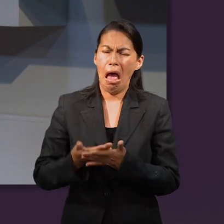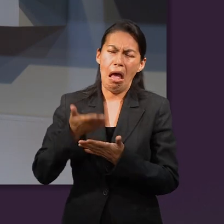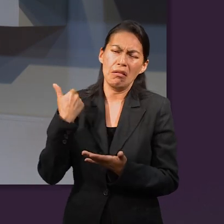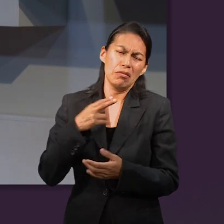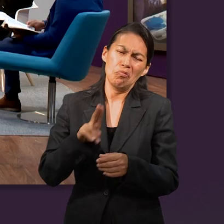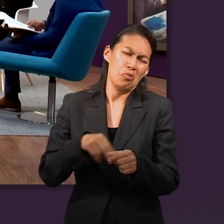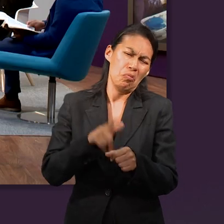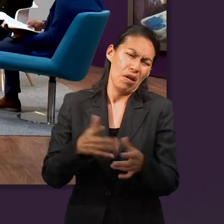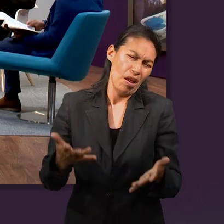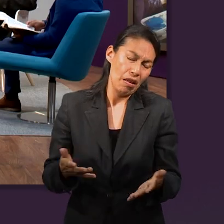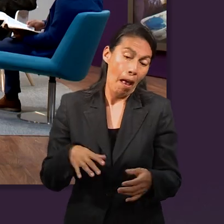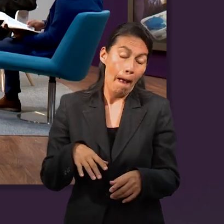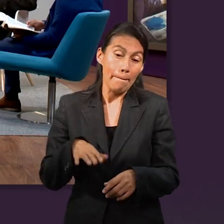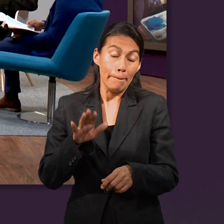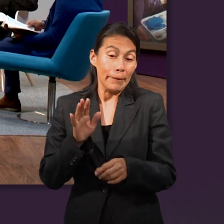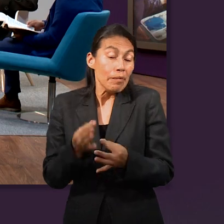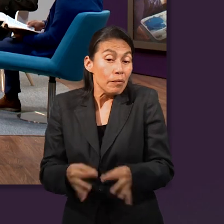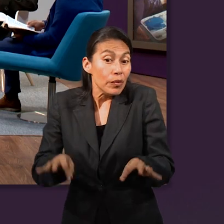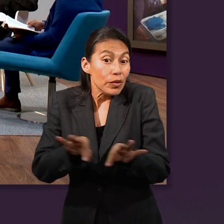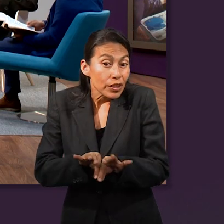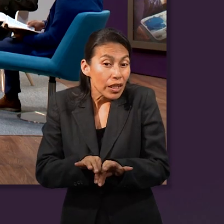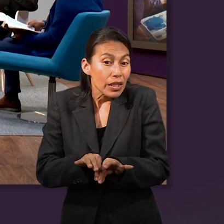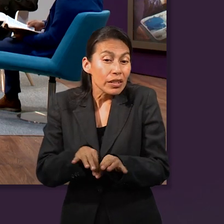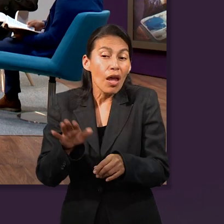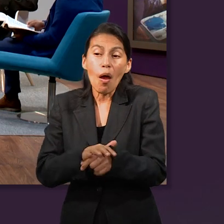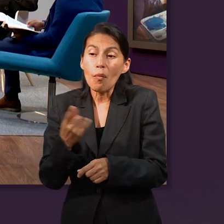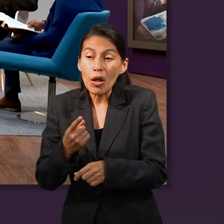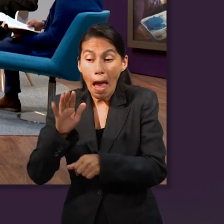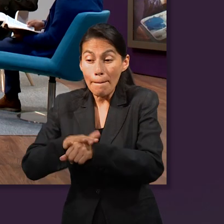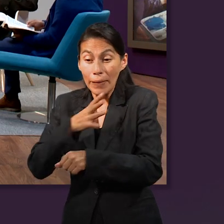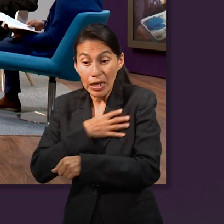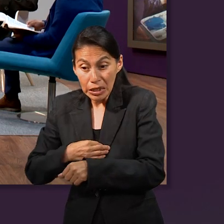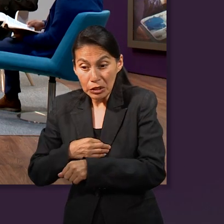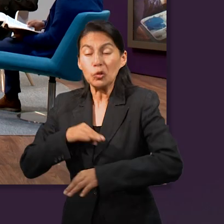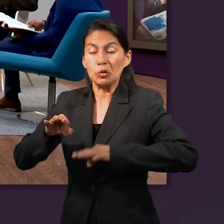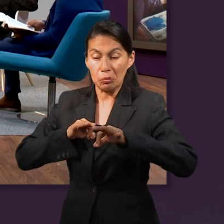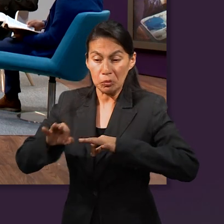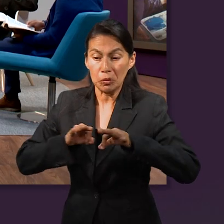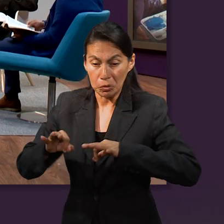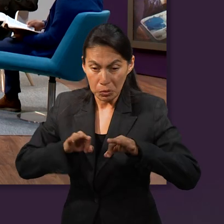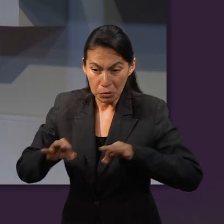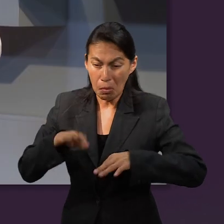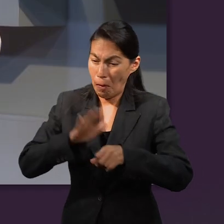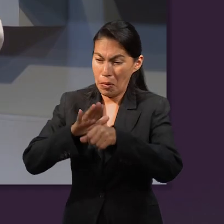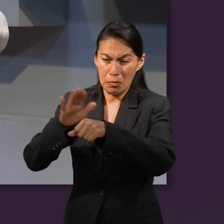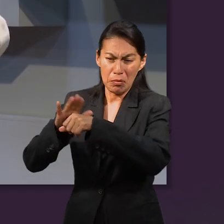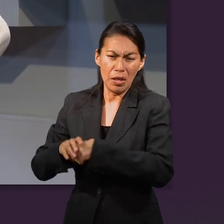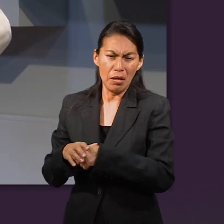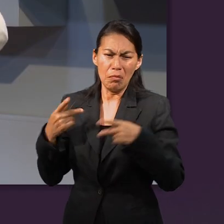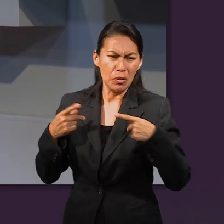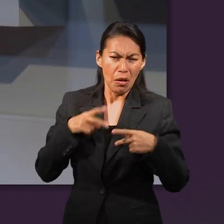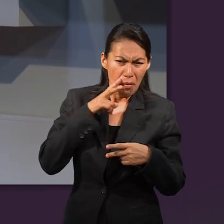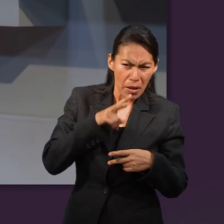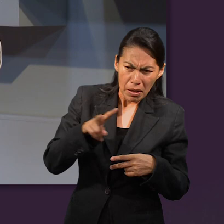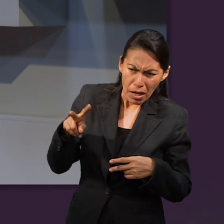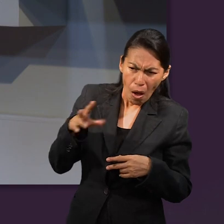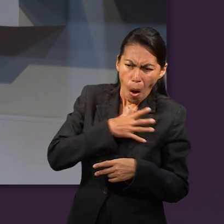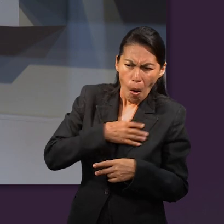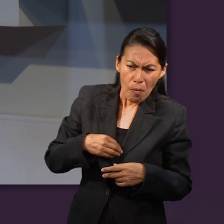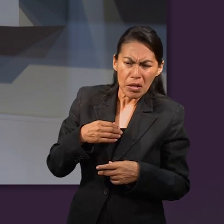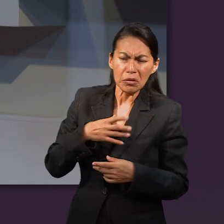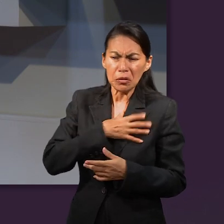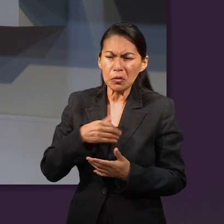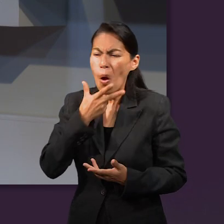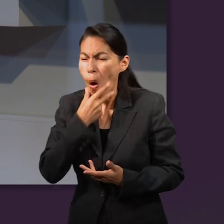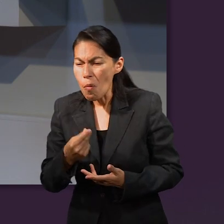hijos, doce hijos. En ese tiempo era muy importante porque era finalmente fuerza de trabajo. Entonces, era bien visto ante la sociedad el